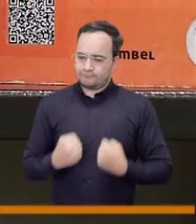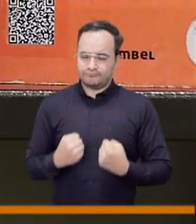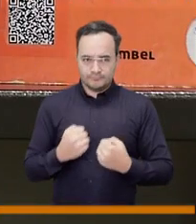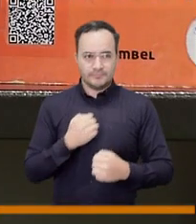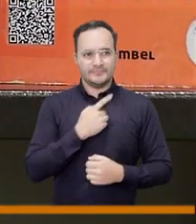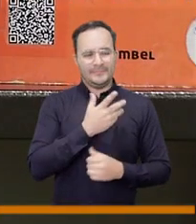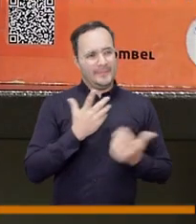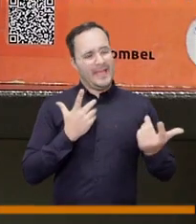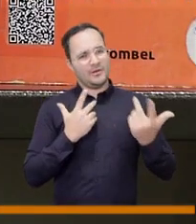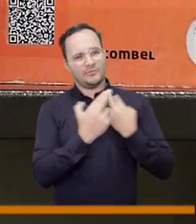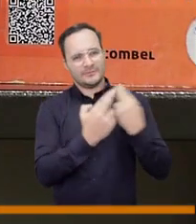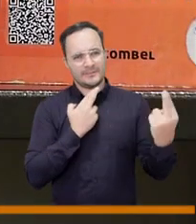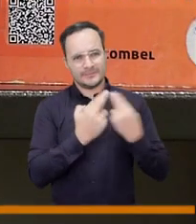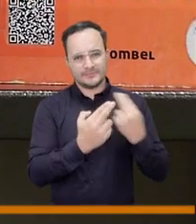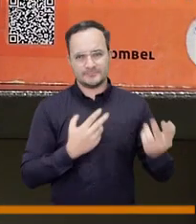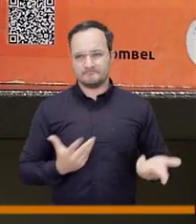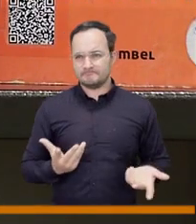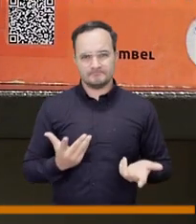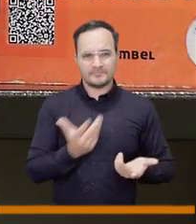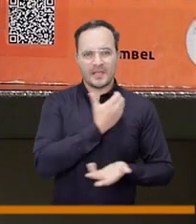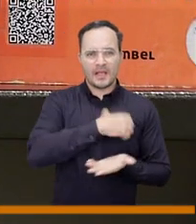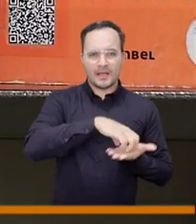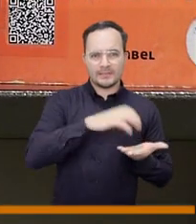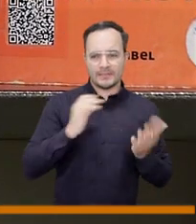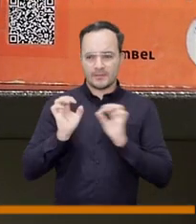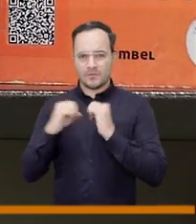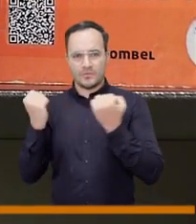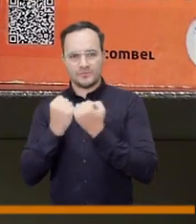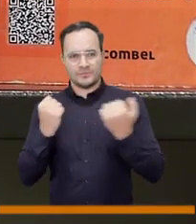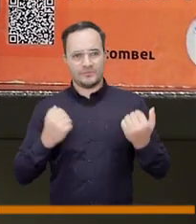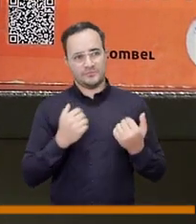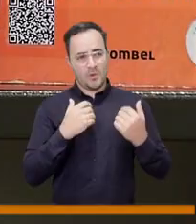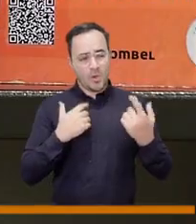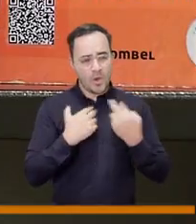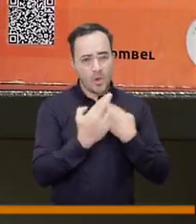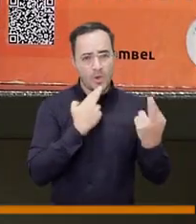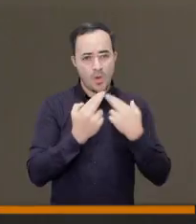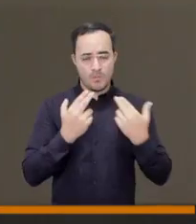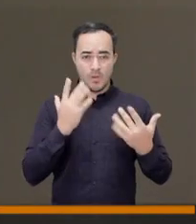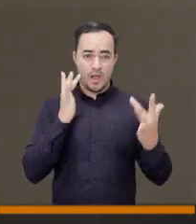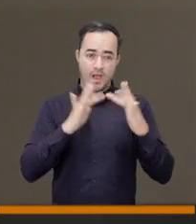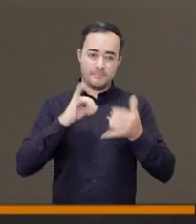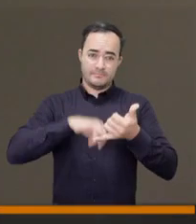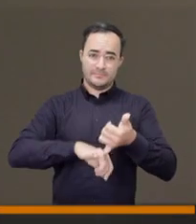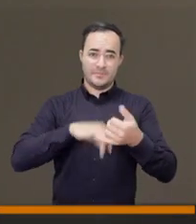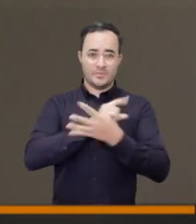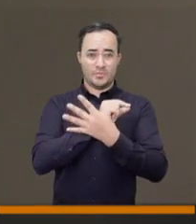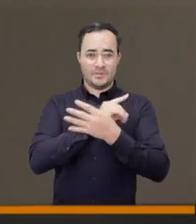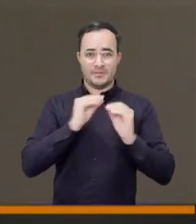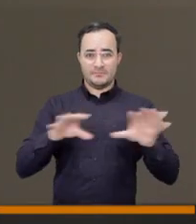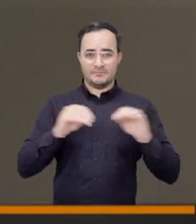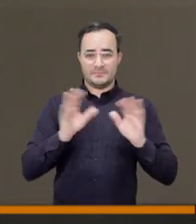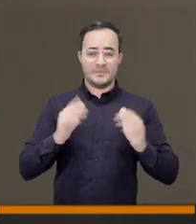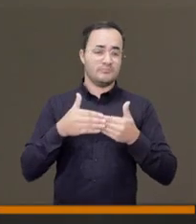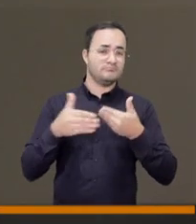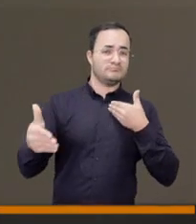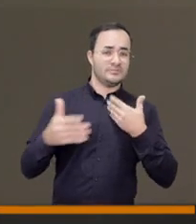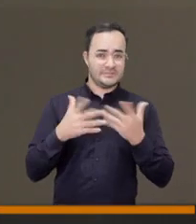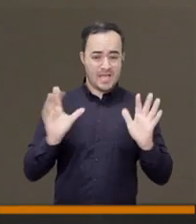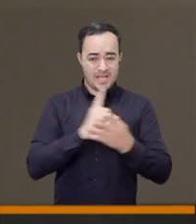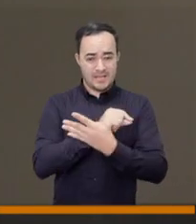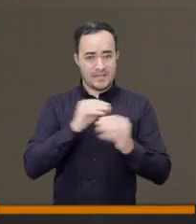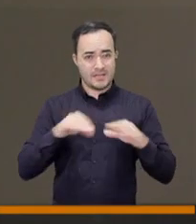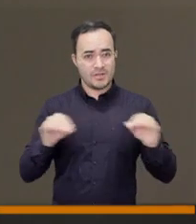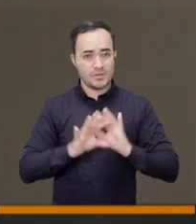no se puede seguir manejando las relaciones entre alcaldía y consejo desde twitter bueno ya saben ustedes